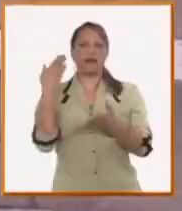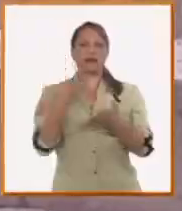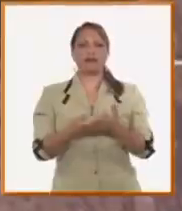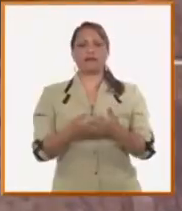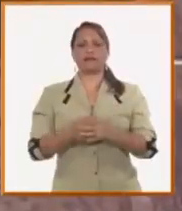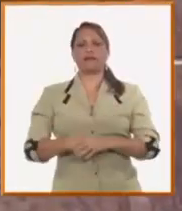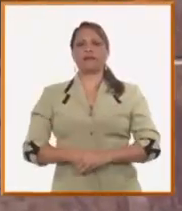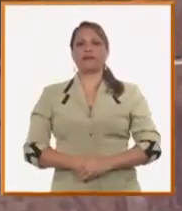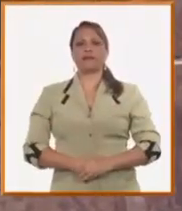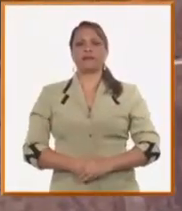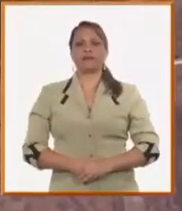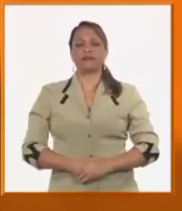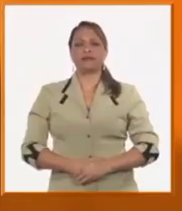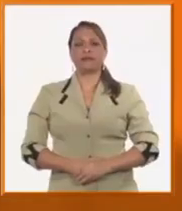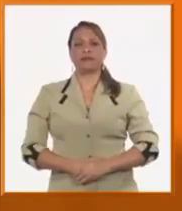Moreno, especial para la Mesa Redonda. video.